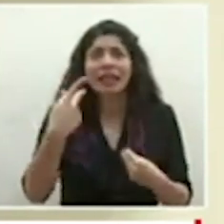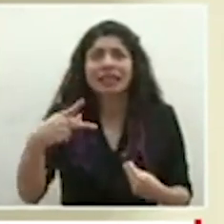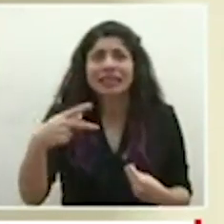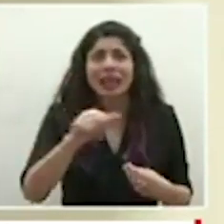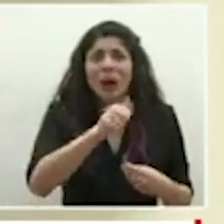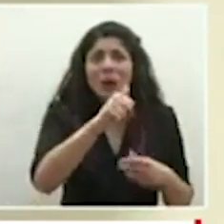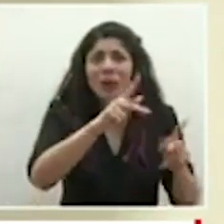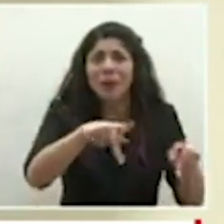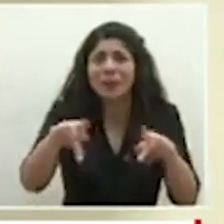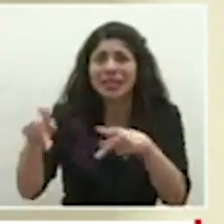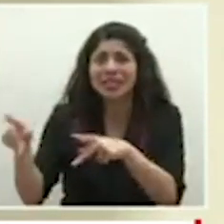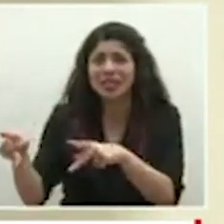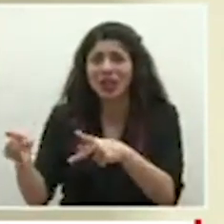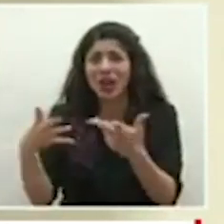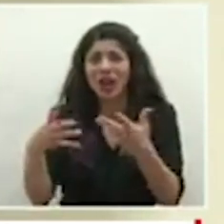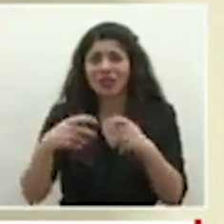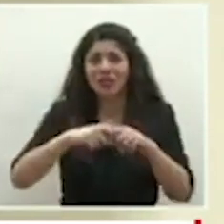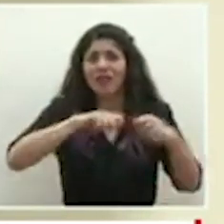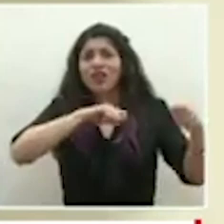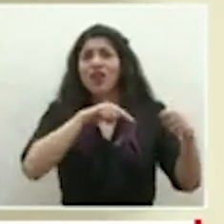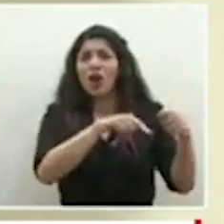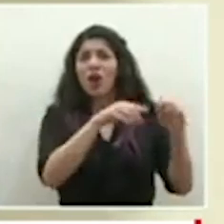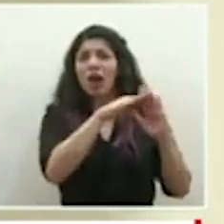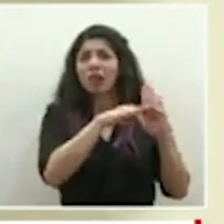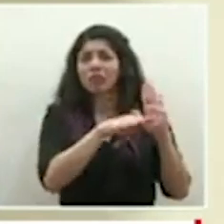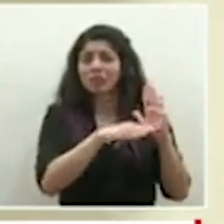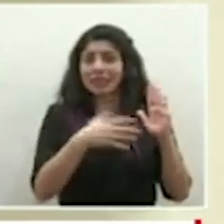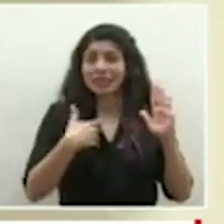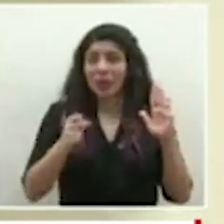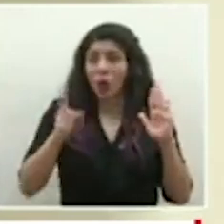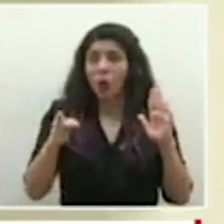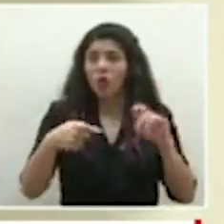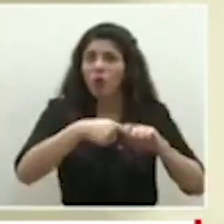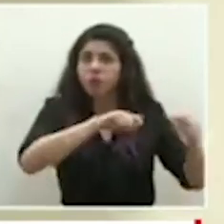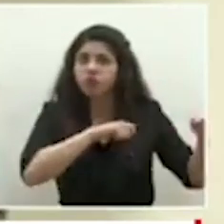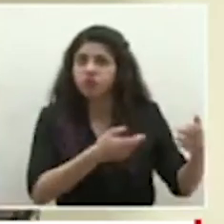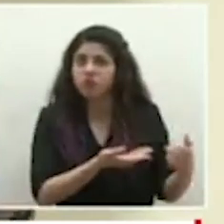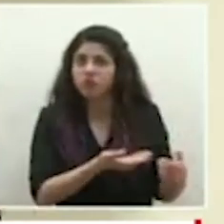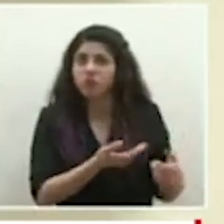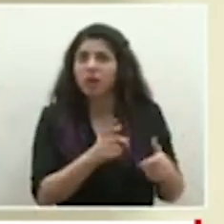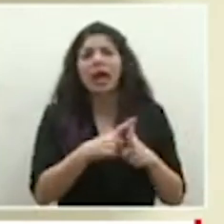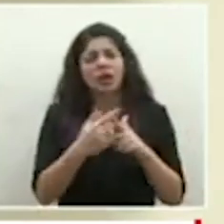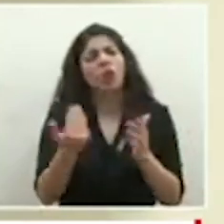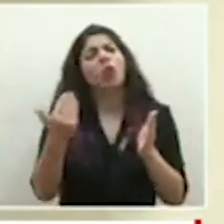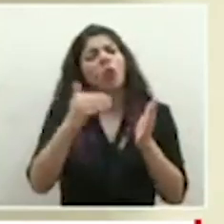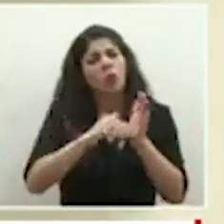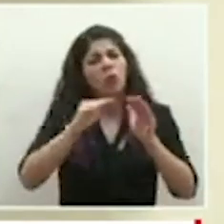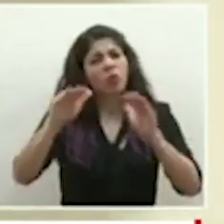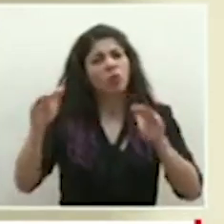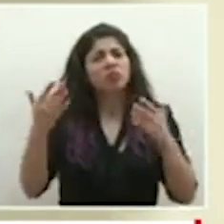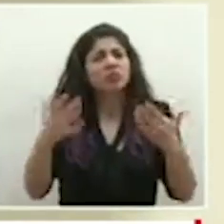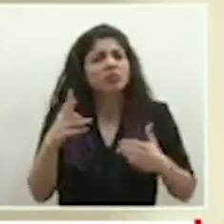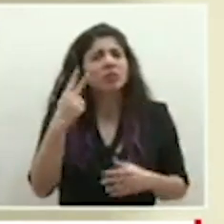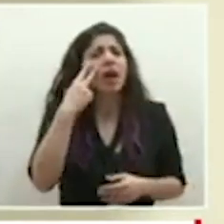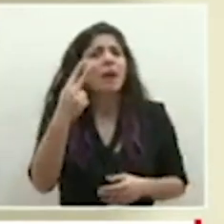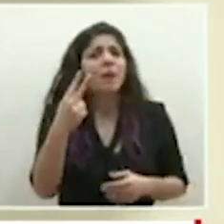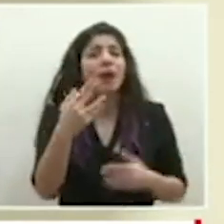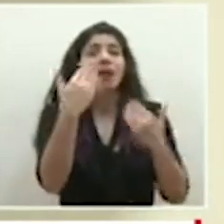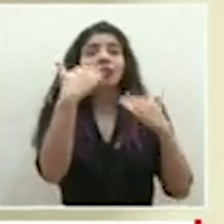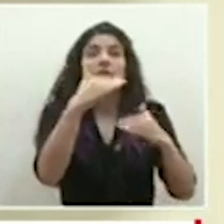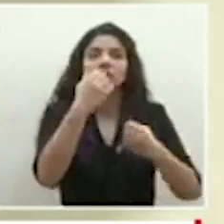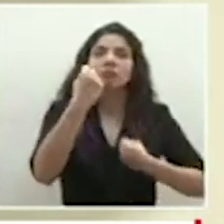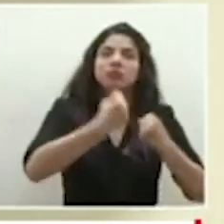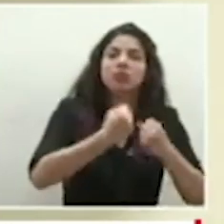violentación de esas medidas sanitarias así que aquí vuelvo a llamar a que sí como en todo hemos visto que la restricción